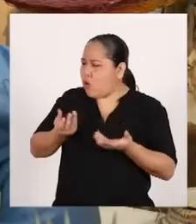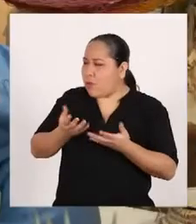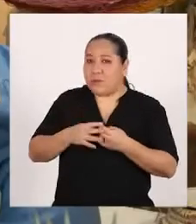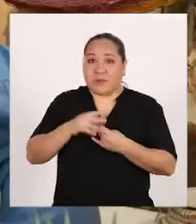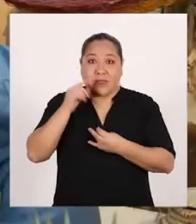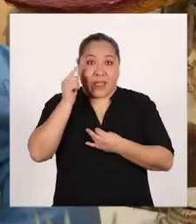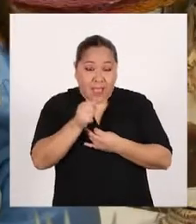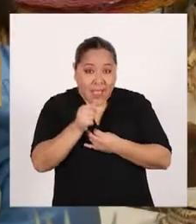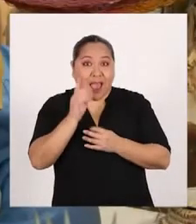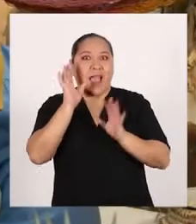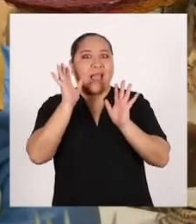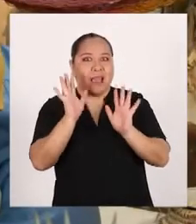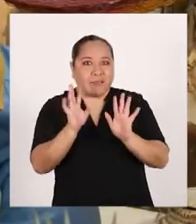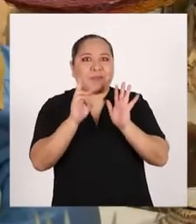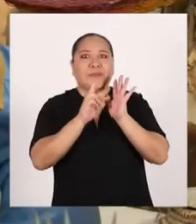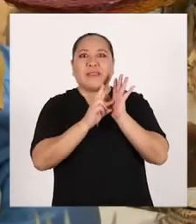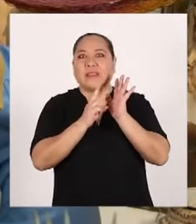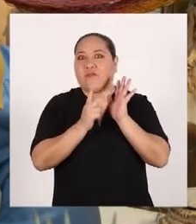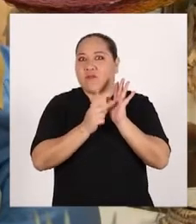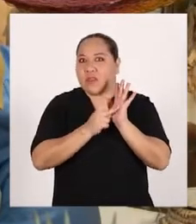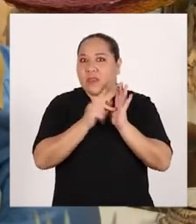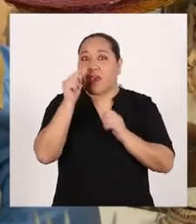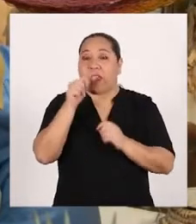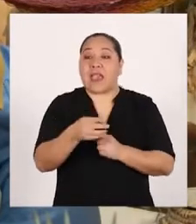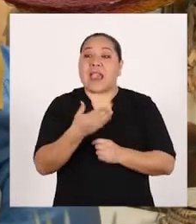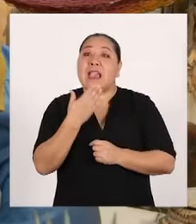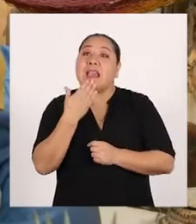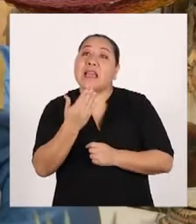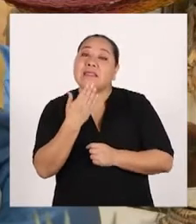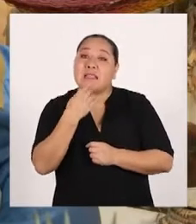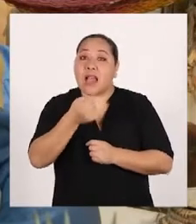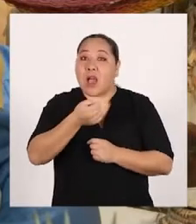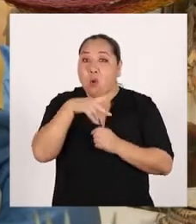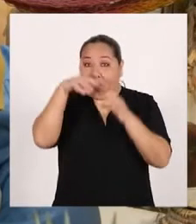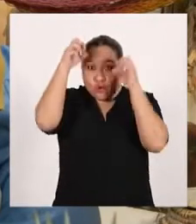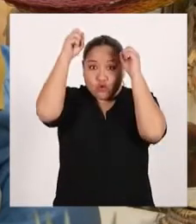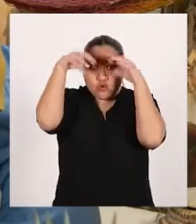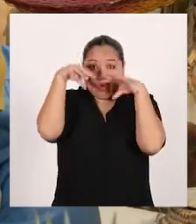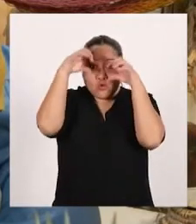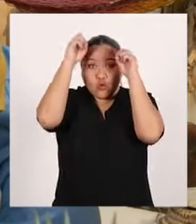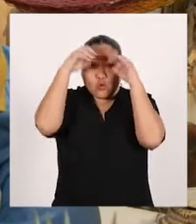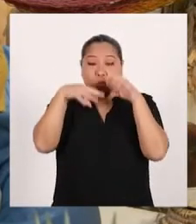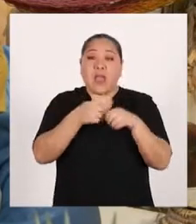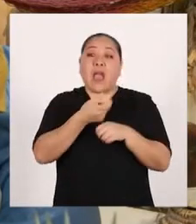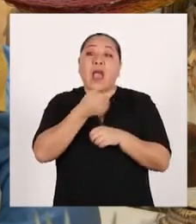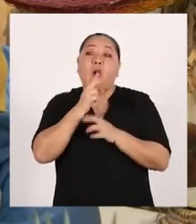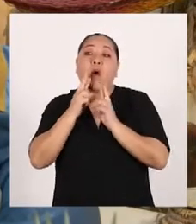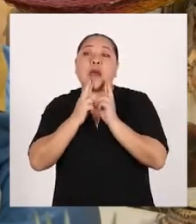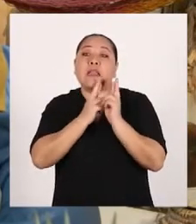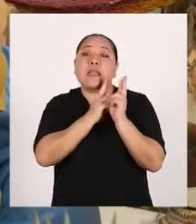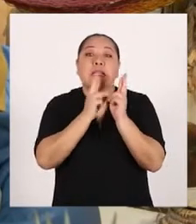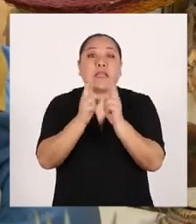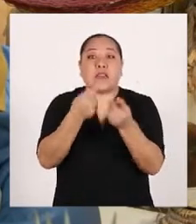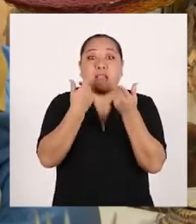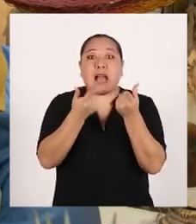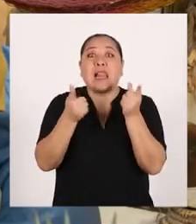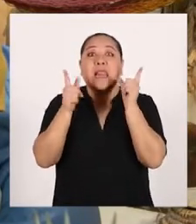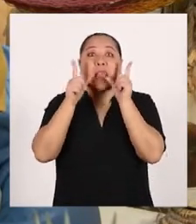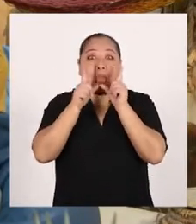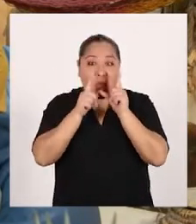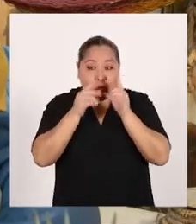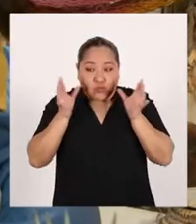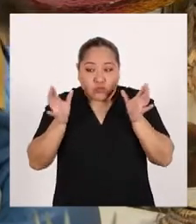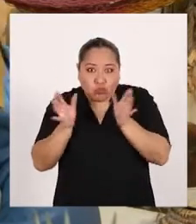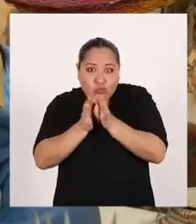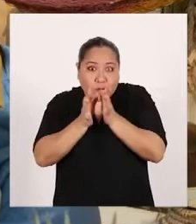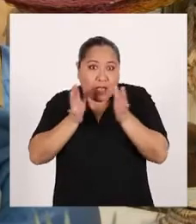Es que resulta que, gracias al agua de las lluvias, el agua de los ríos, los lagos y las